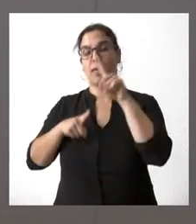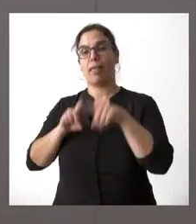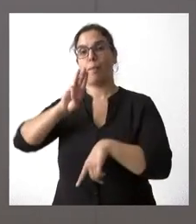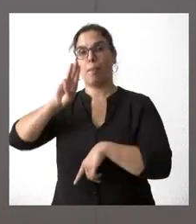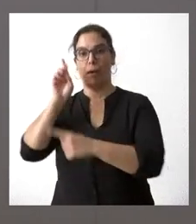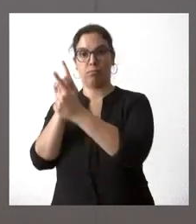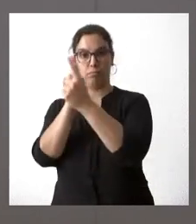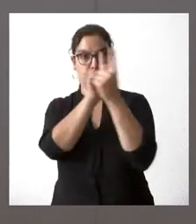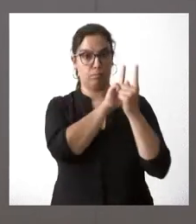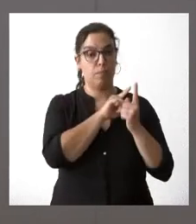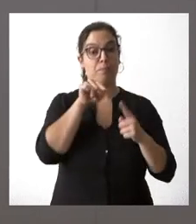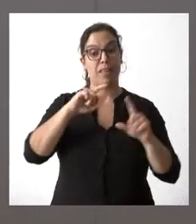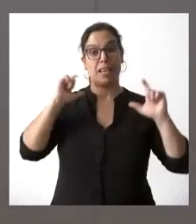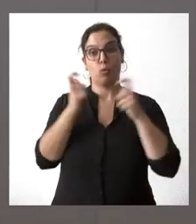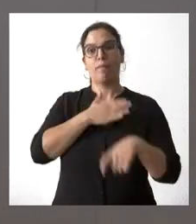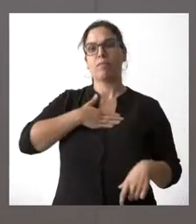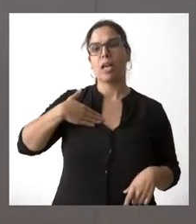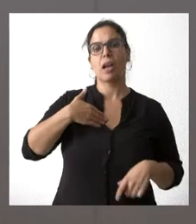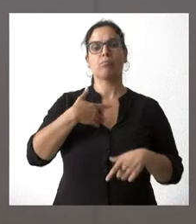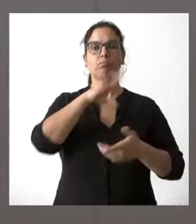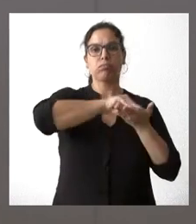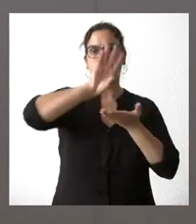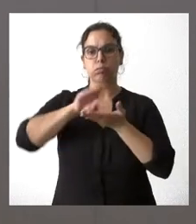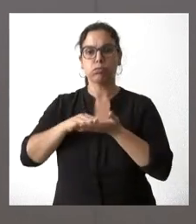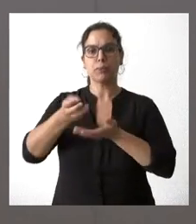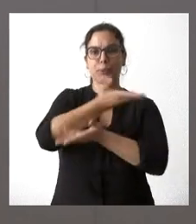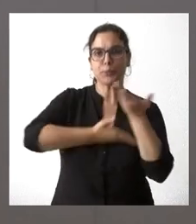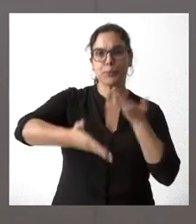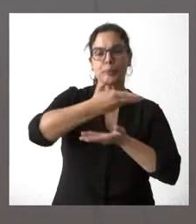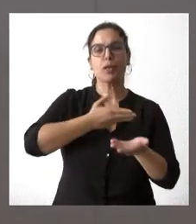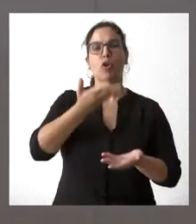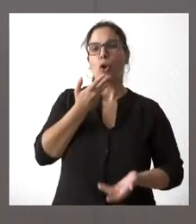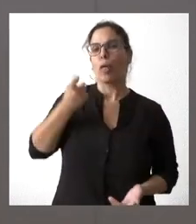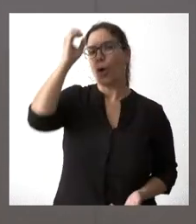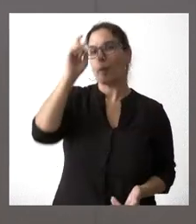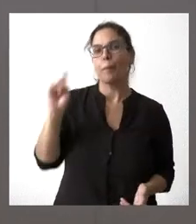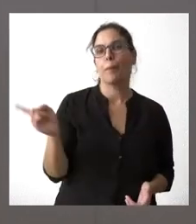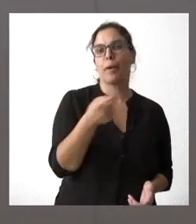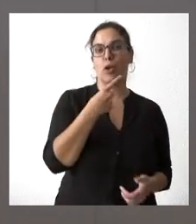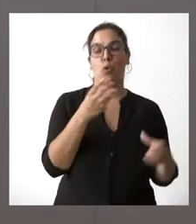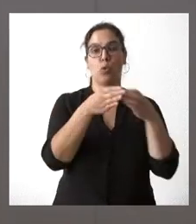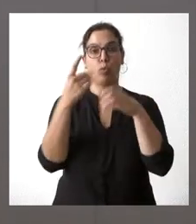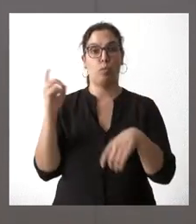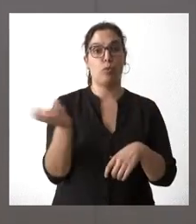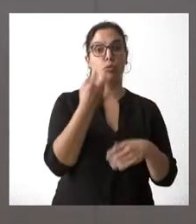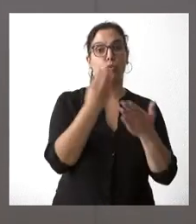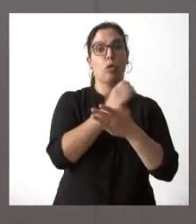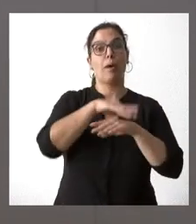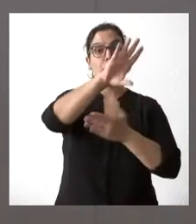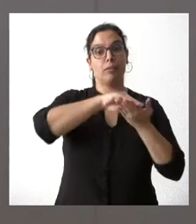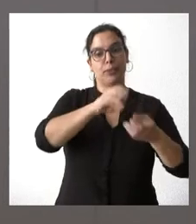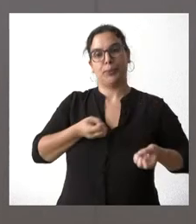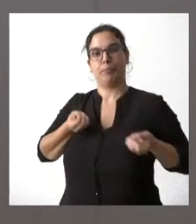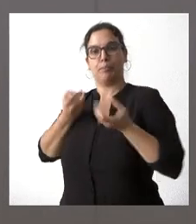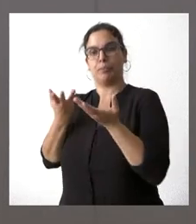reunión donde se quiere favorecer la participación, conocer la opinión de los distintos grupos políticos y llevar, por tanto, ante el presidente de